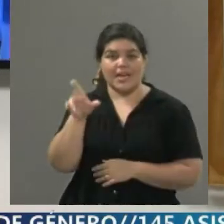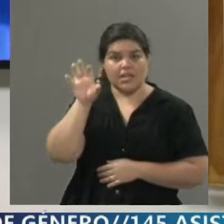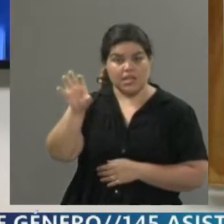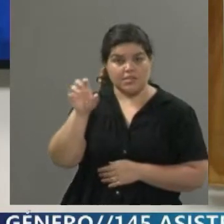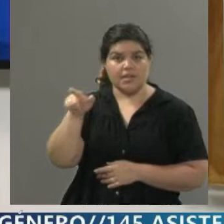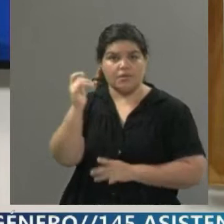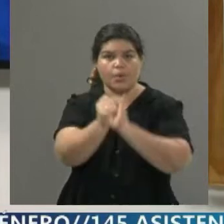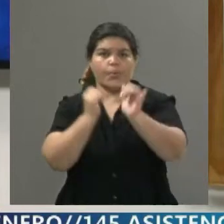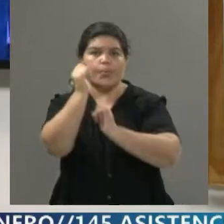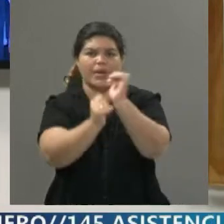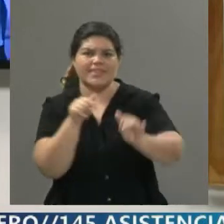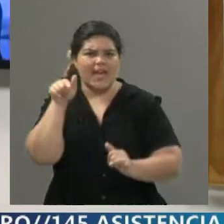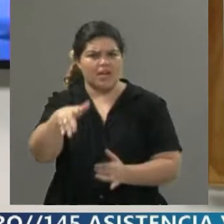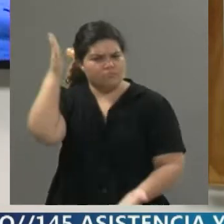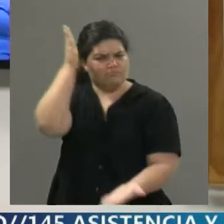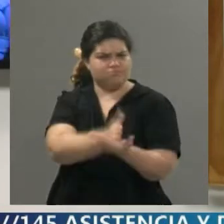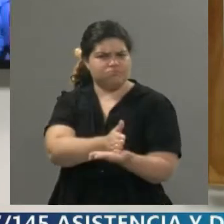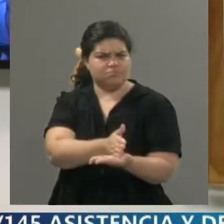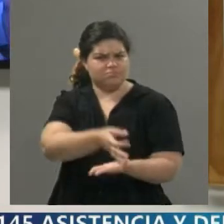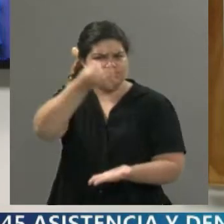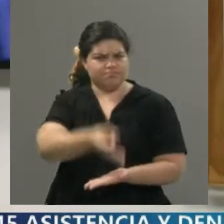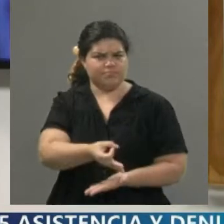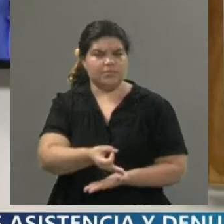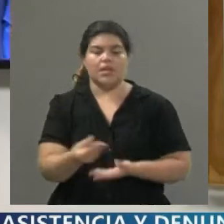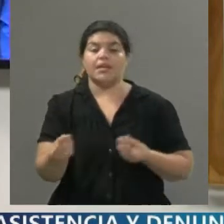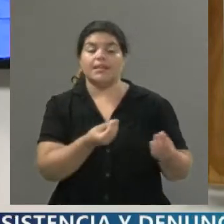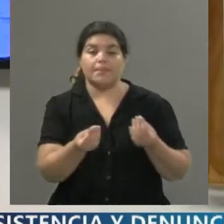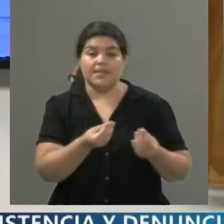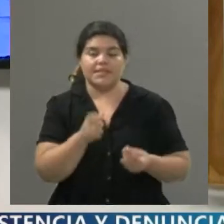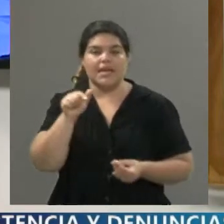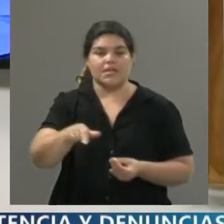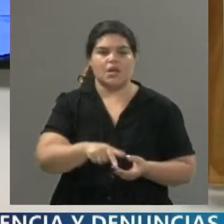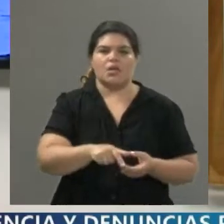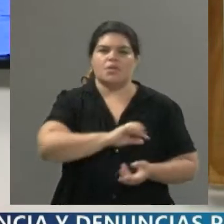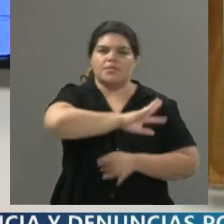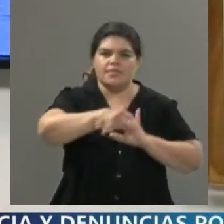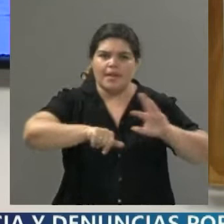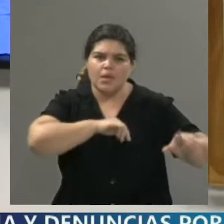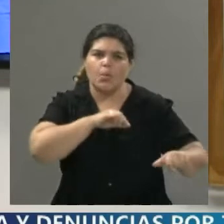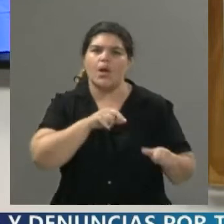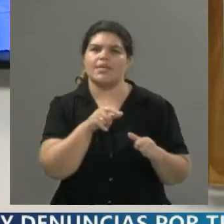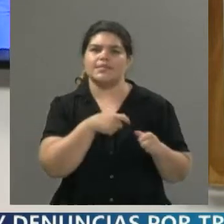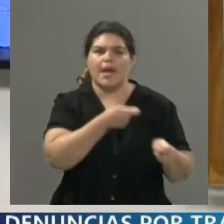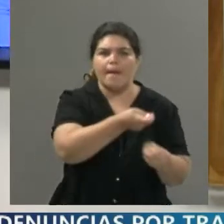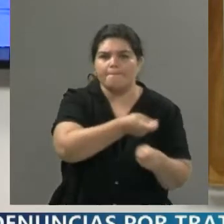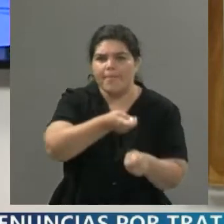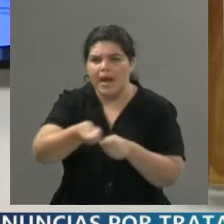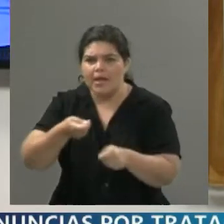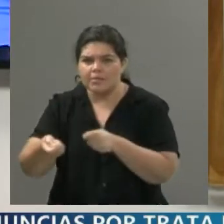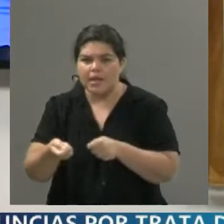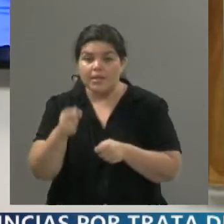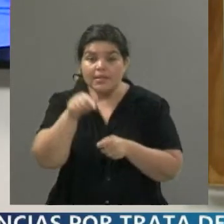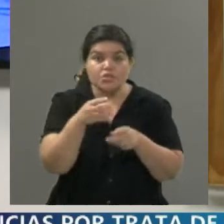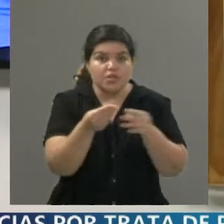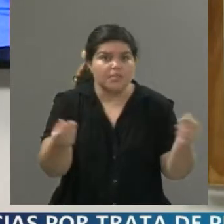tiene una mano dura respecto a cómo terminar la delincuencia sin poder llegar a un estudio objetivo